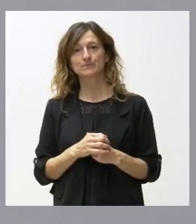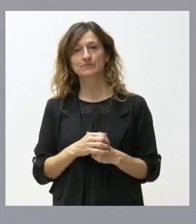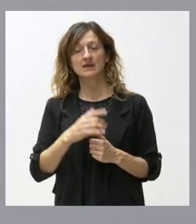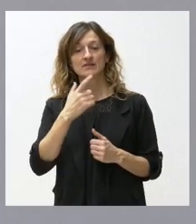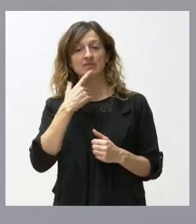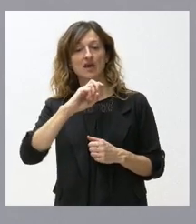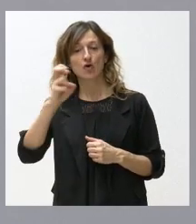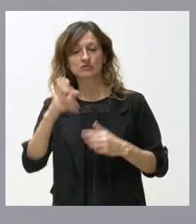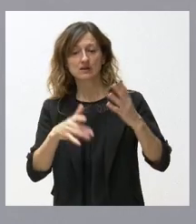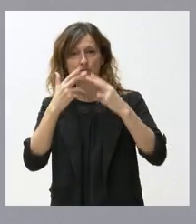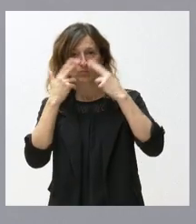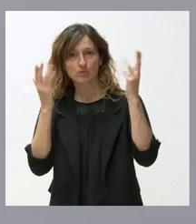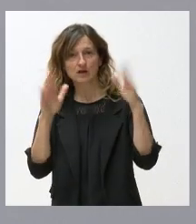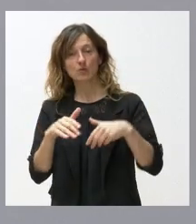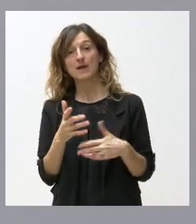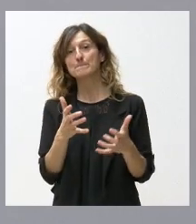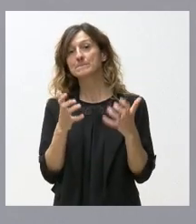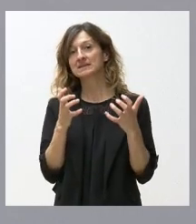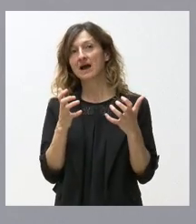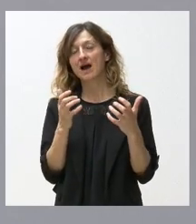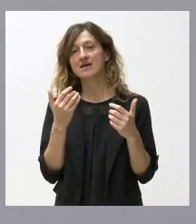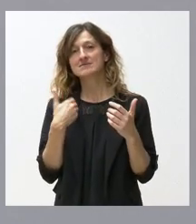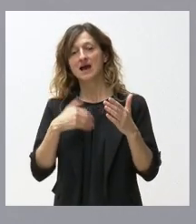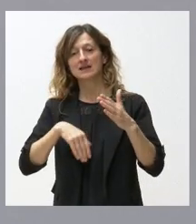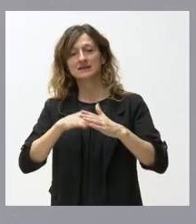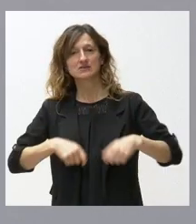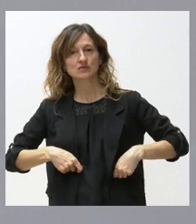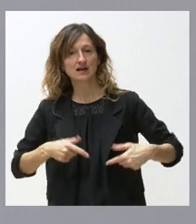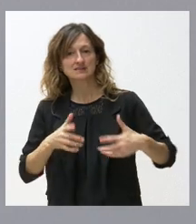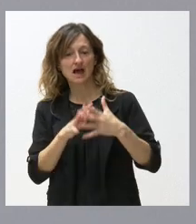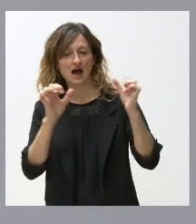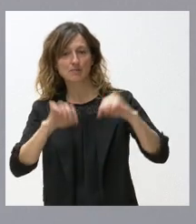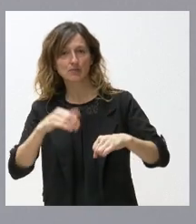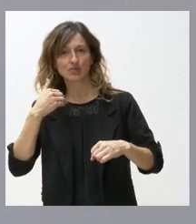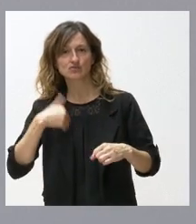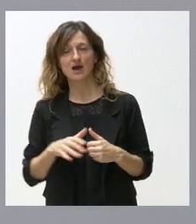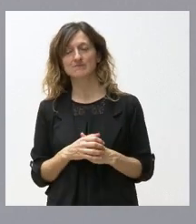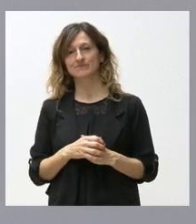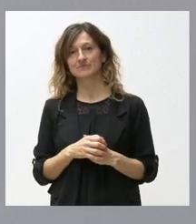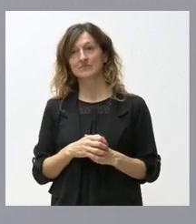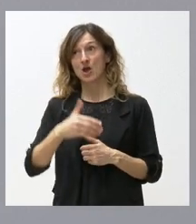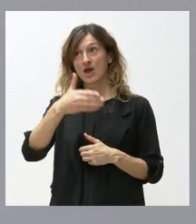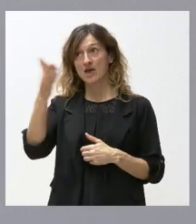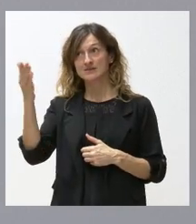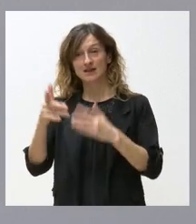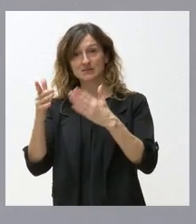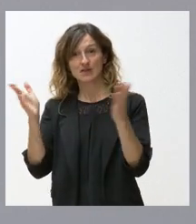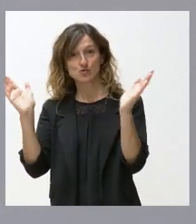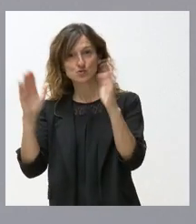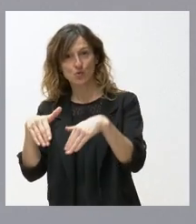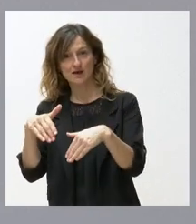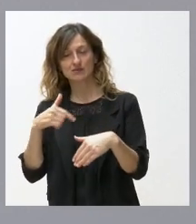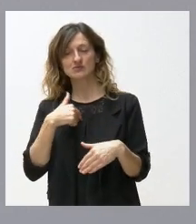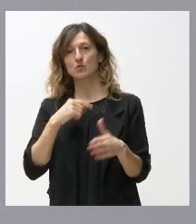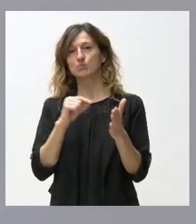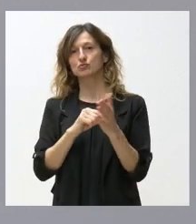otras administraciones públicas. Una ventaja es que ya tenemos aprobado un techo de gasto. En otras administraciones públicas no tienen esta ventaja y, por tanto, es un punto de partida